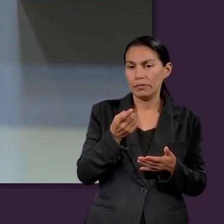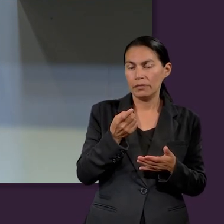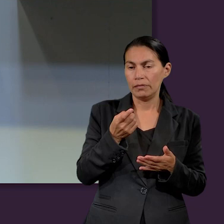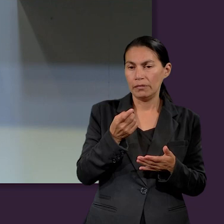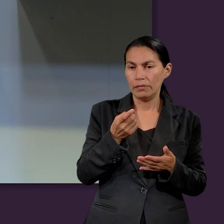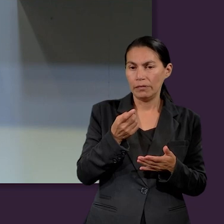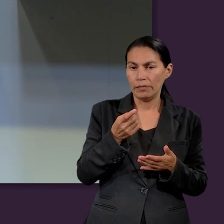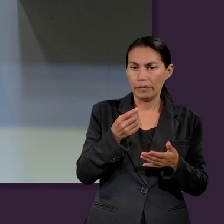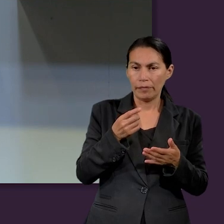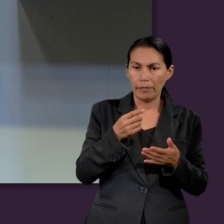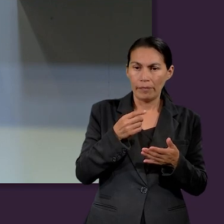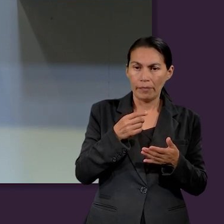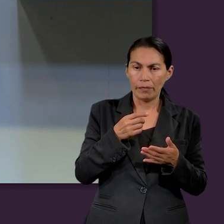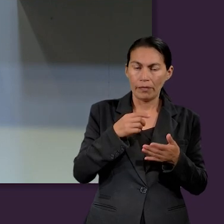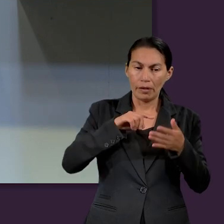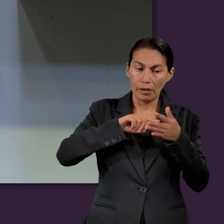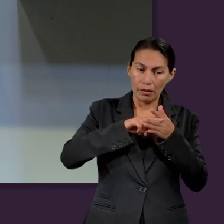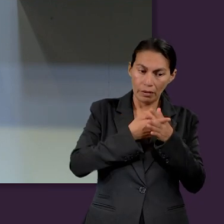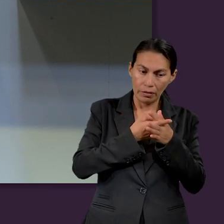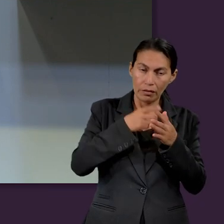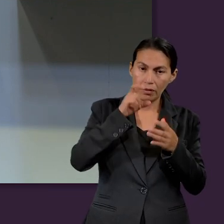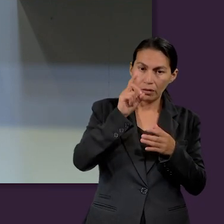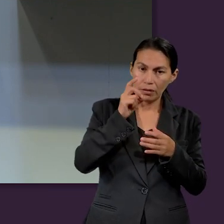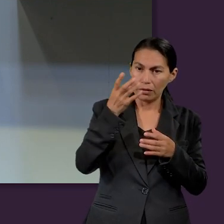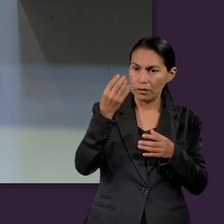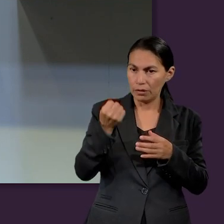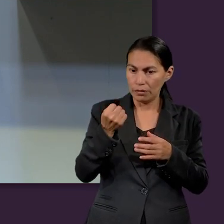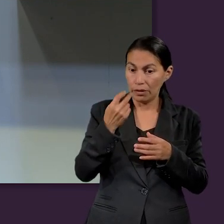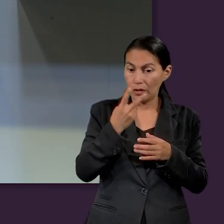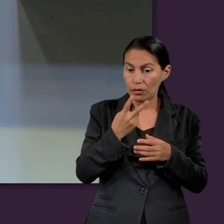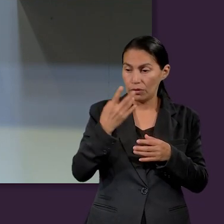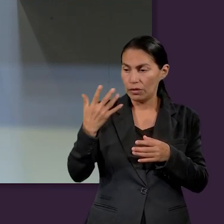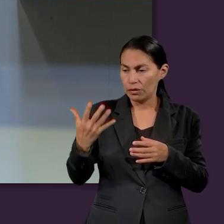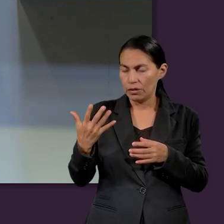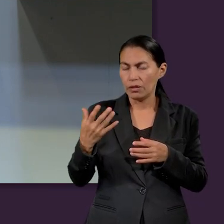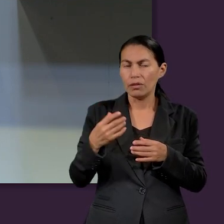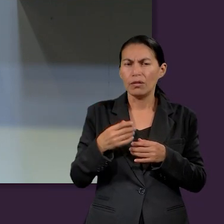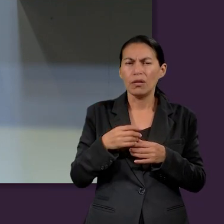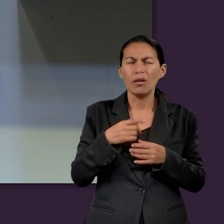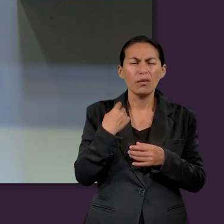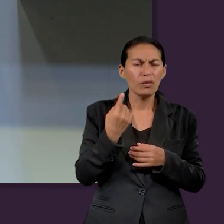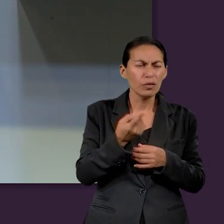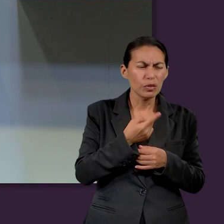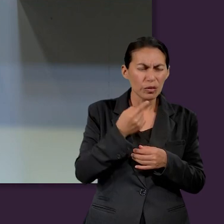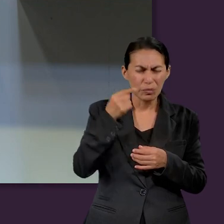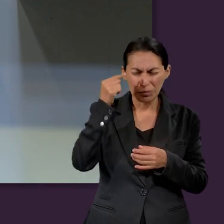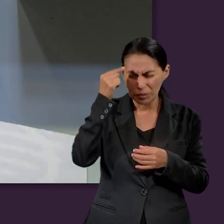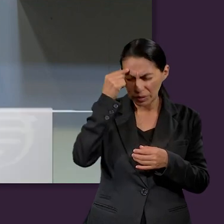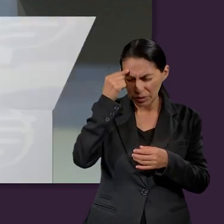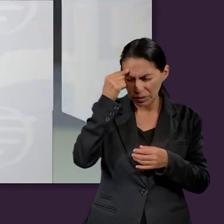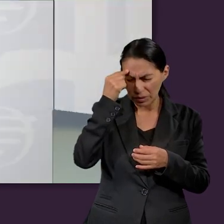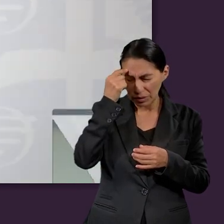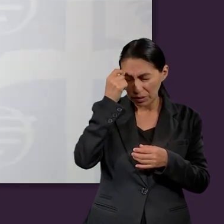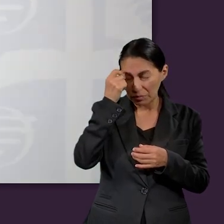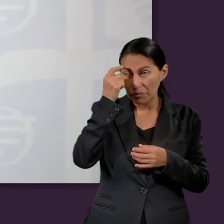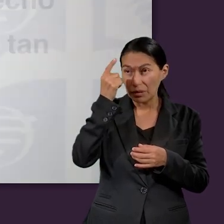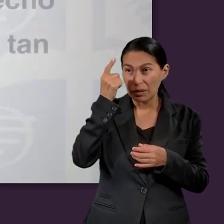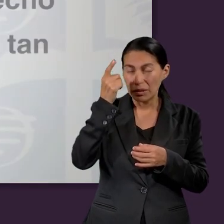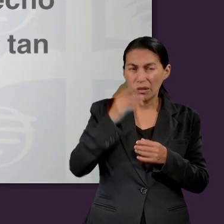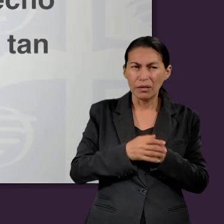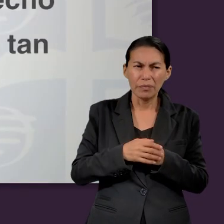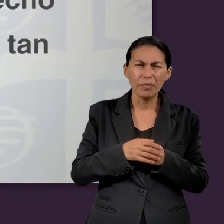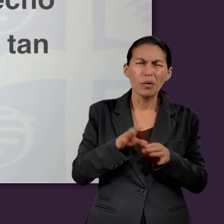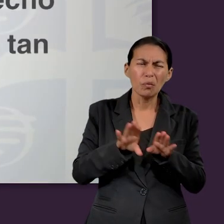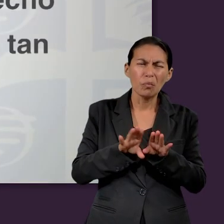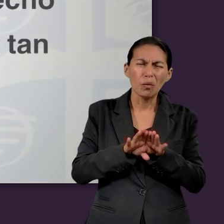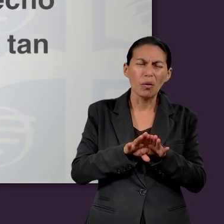una pregunta que llama nuestra atención en la lección también, la cual dice allí, basada en los versículos 2